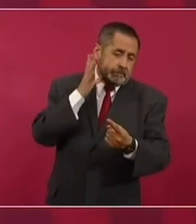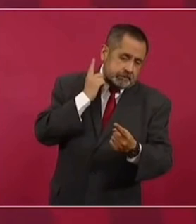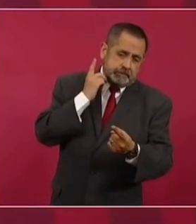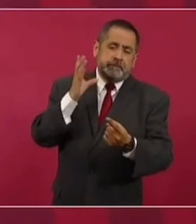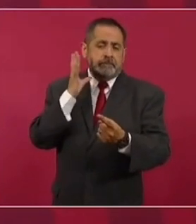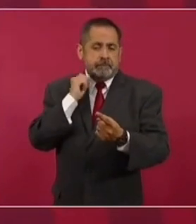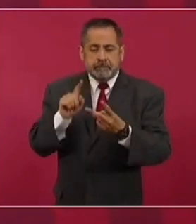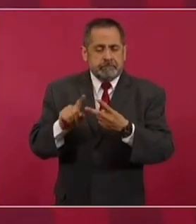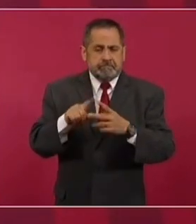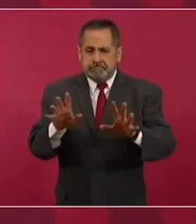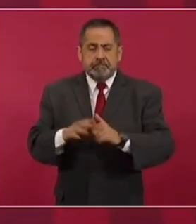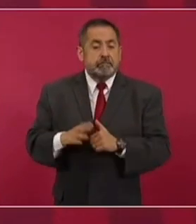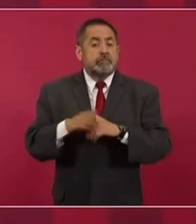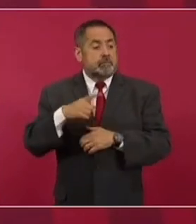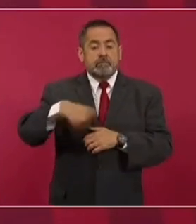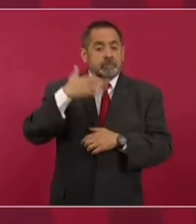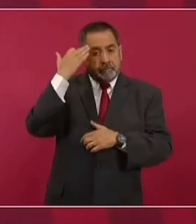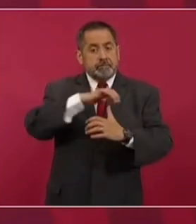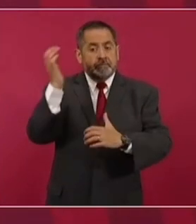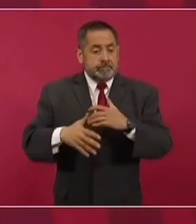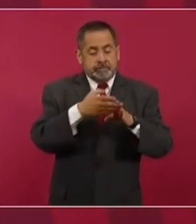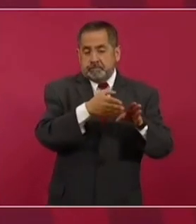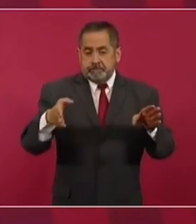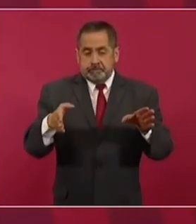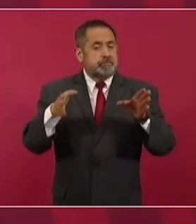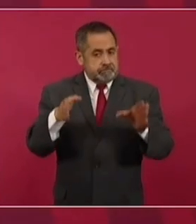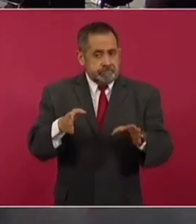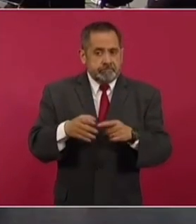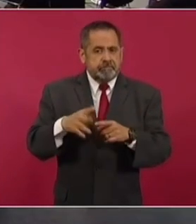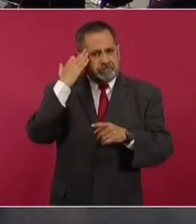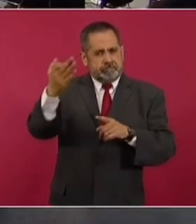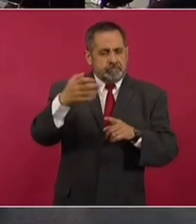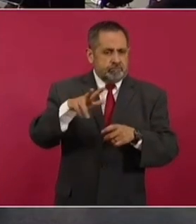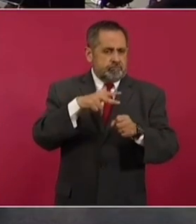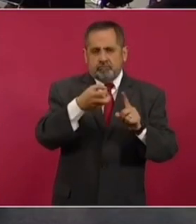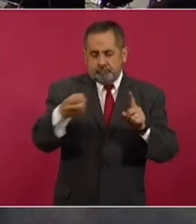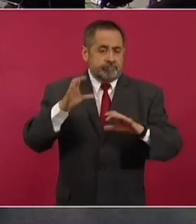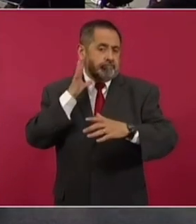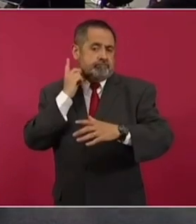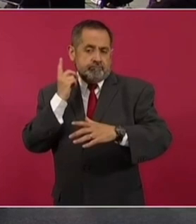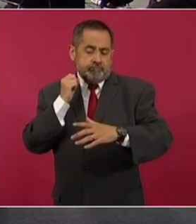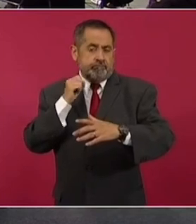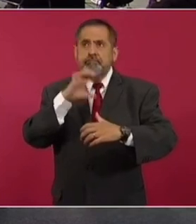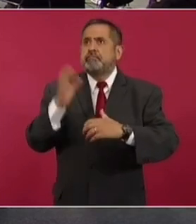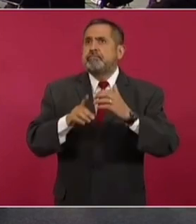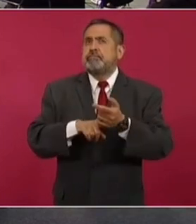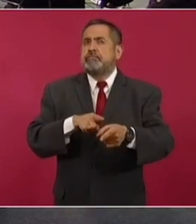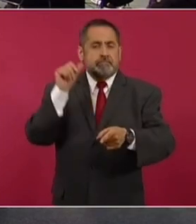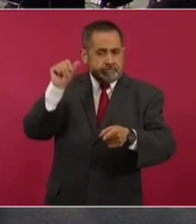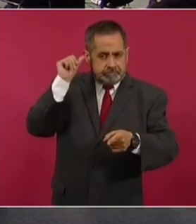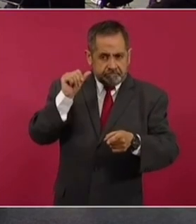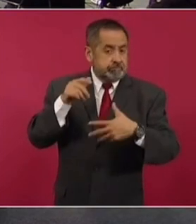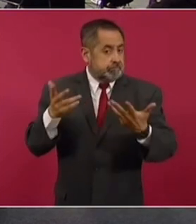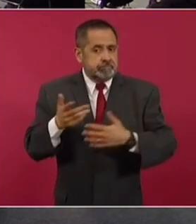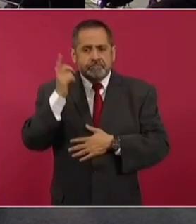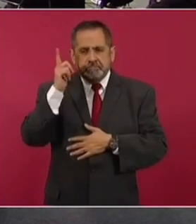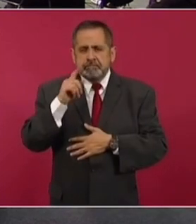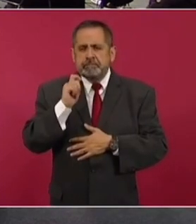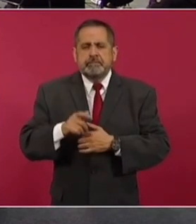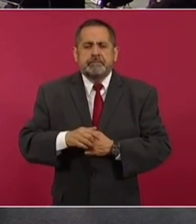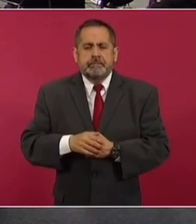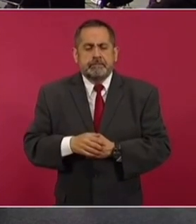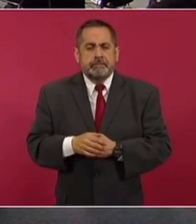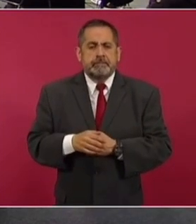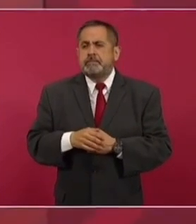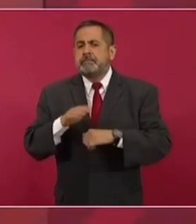la Cámara de Diputados, porque termina el periodo de sesiones, periodo ordinario de sesiones en las cámaras en abril. Y sería bueno que